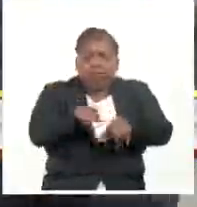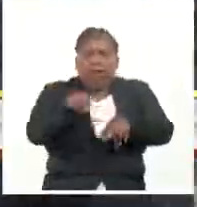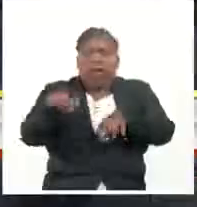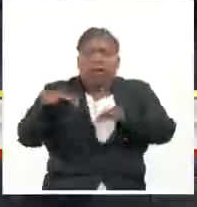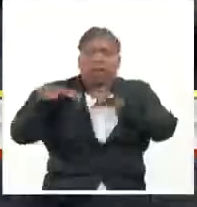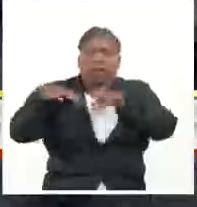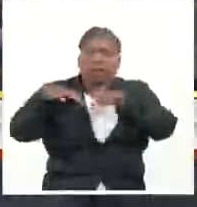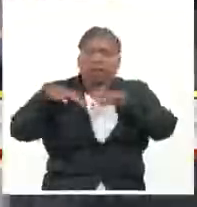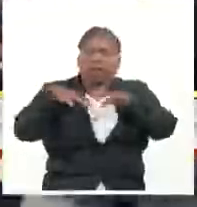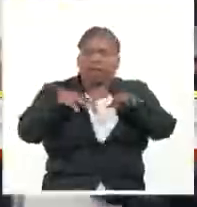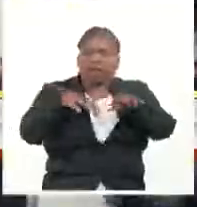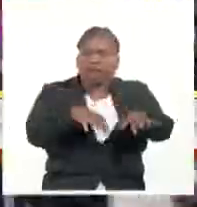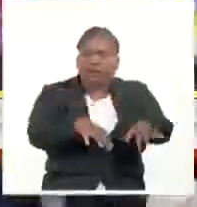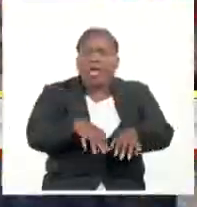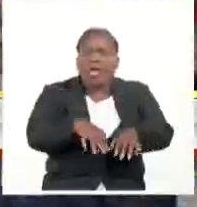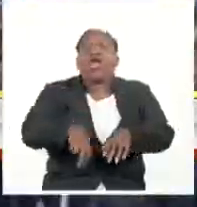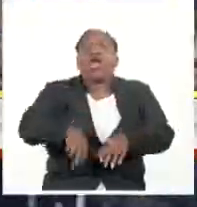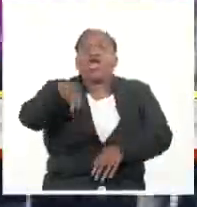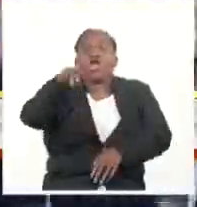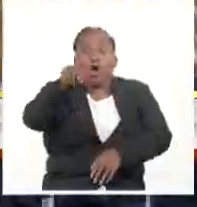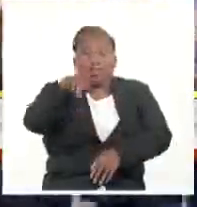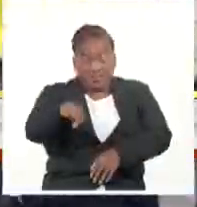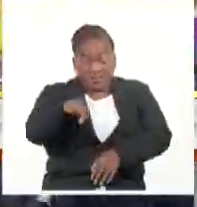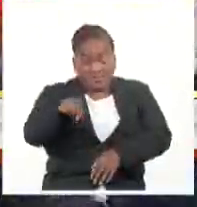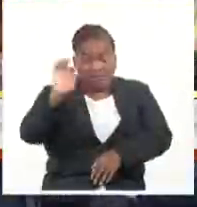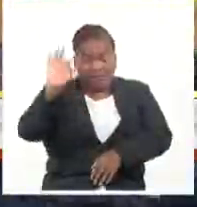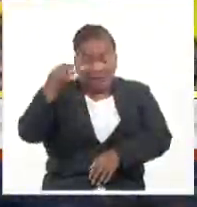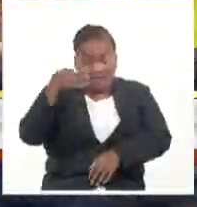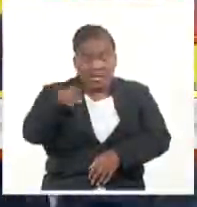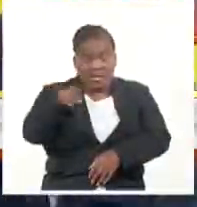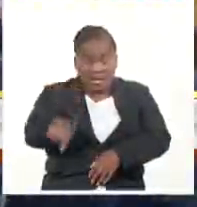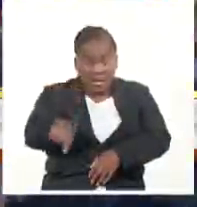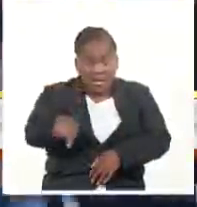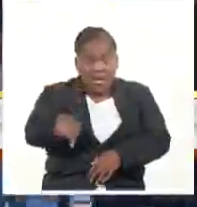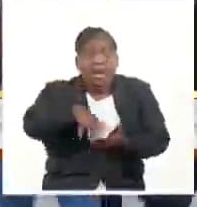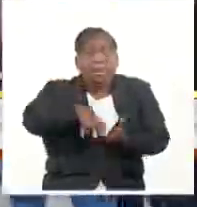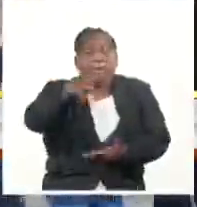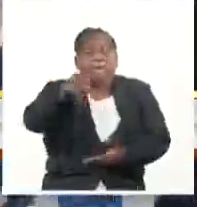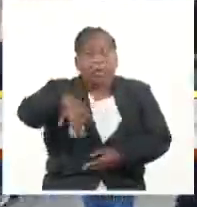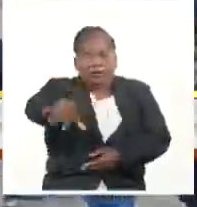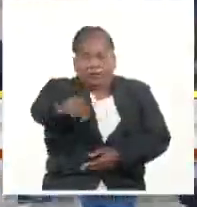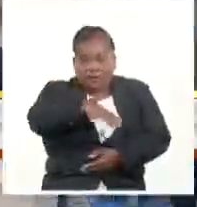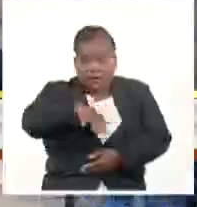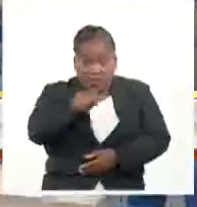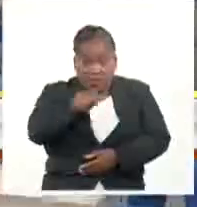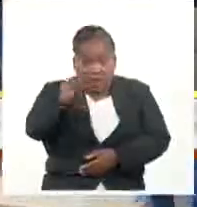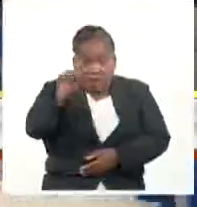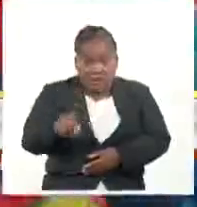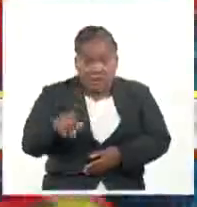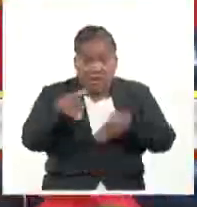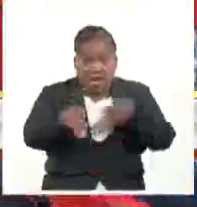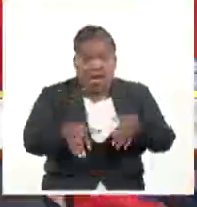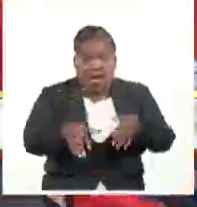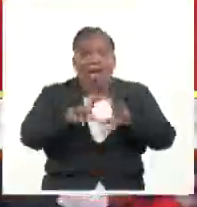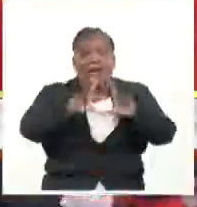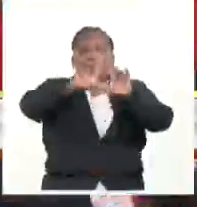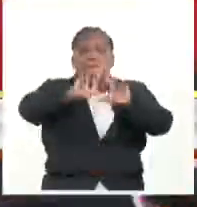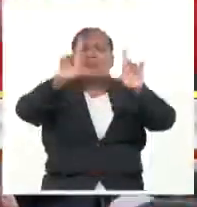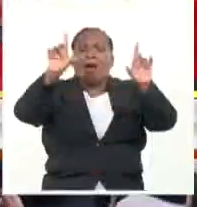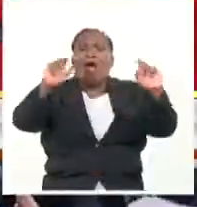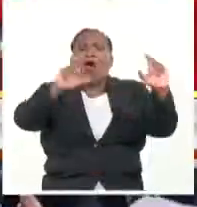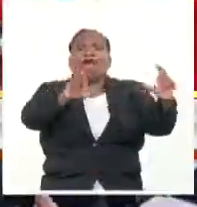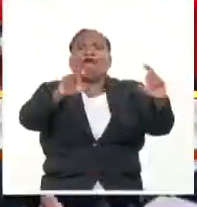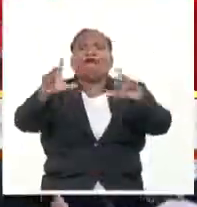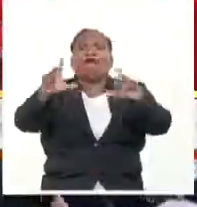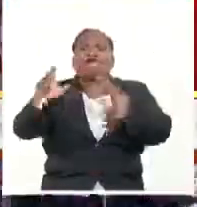discurrió entre el norte de la capital francesa y la Plaza de la República. Los asistentes a la manifestación llevaban pancartas con fotos de